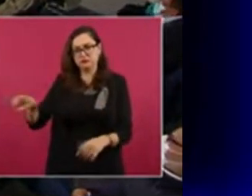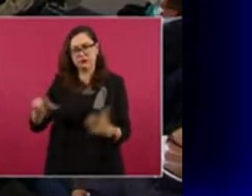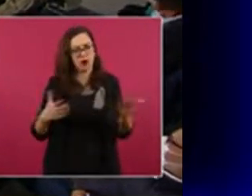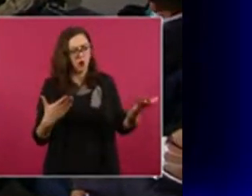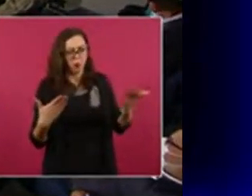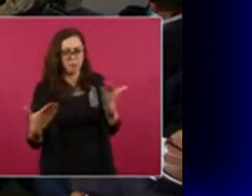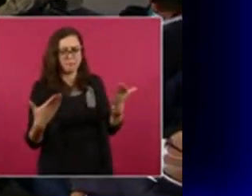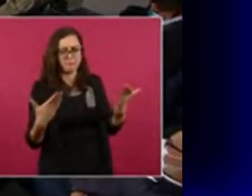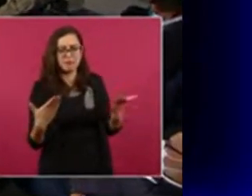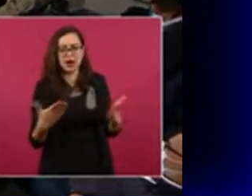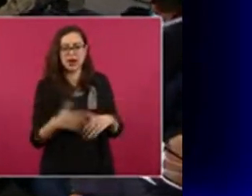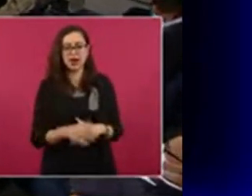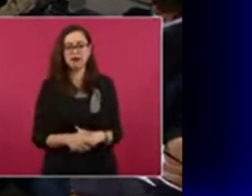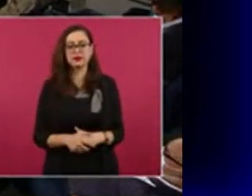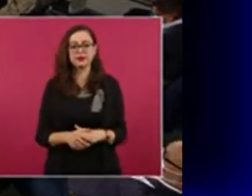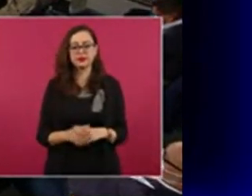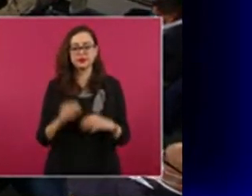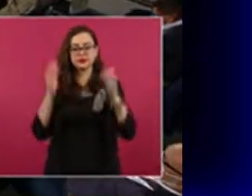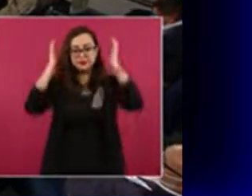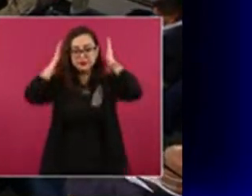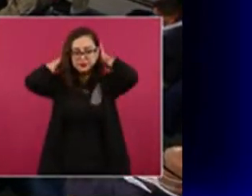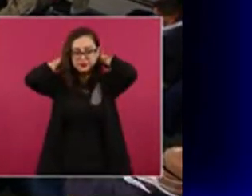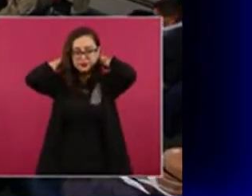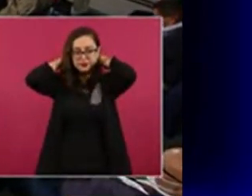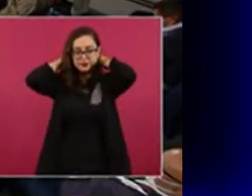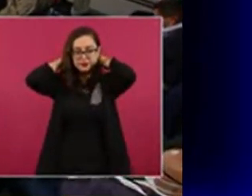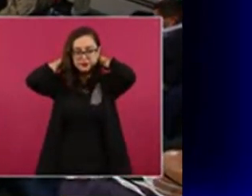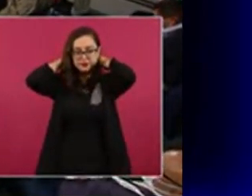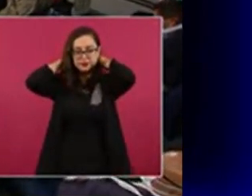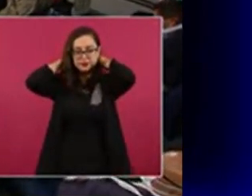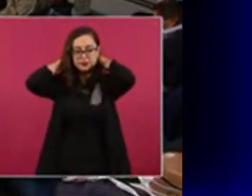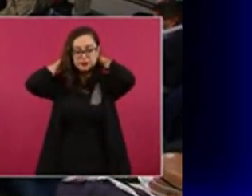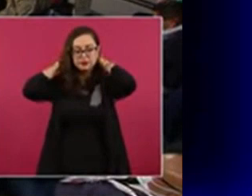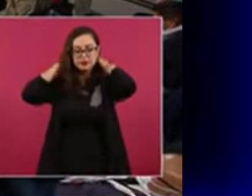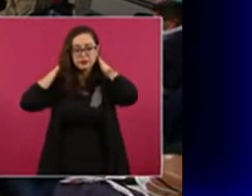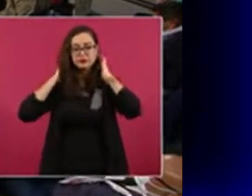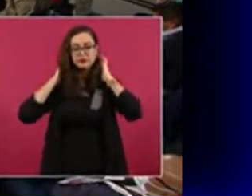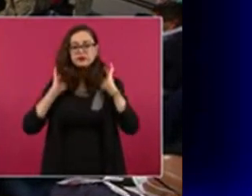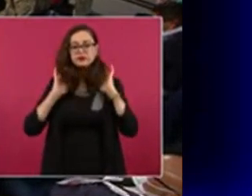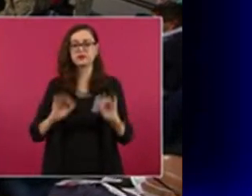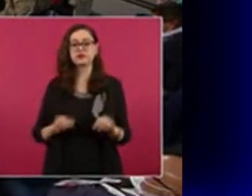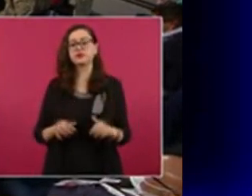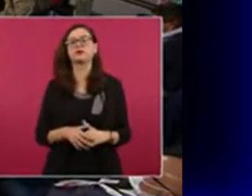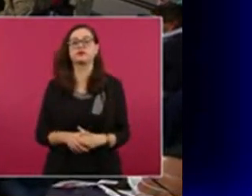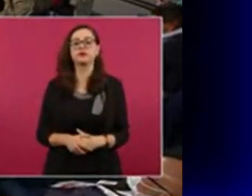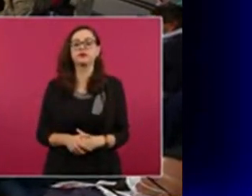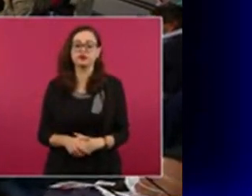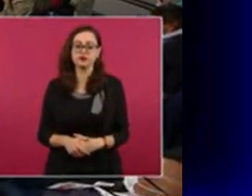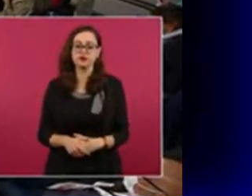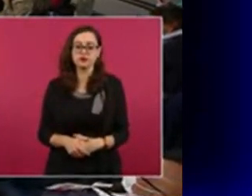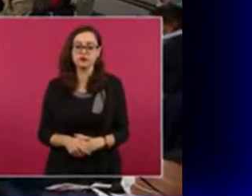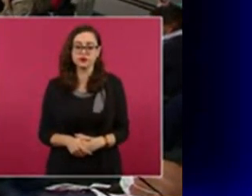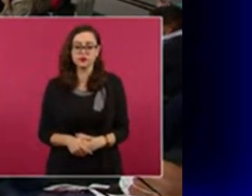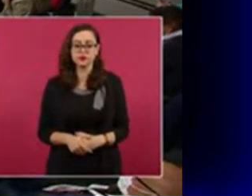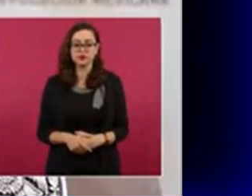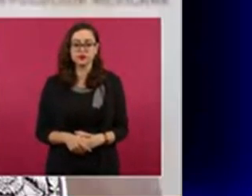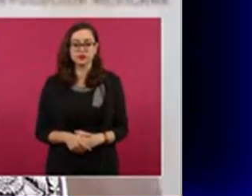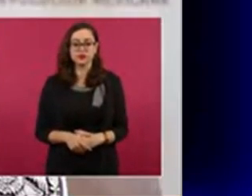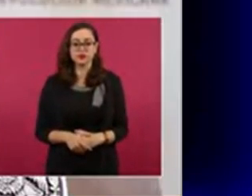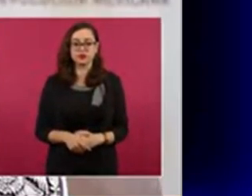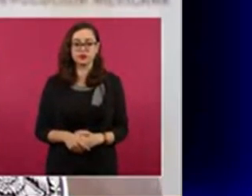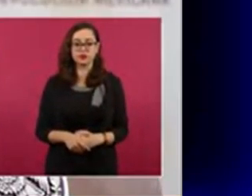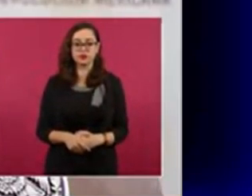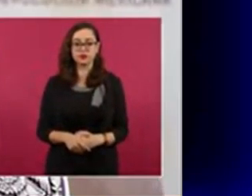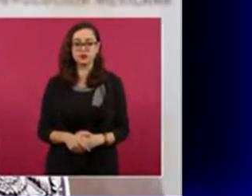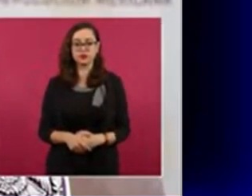Señor presidente, este caso tiene que ver con los 38 días que el grupo